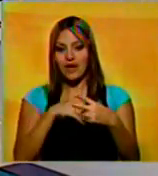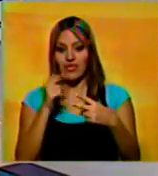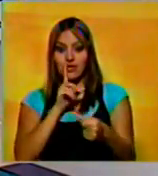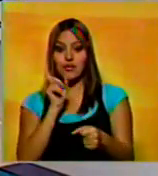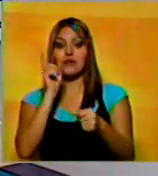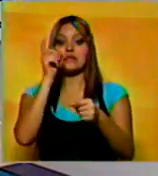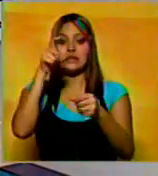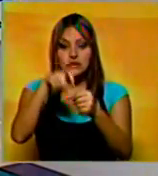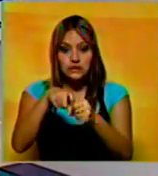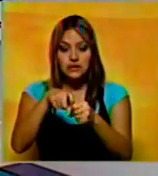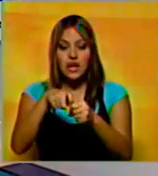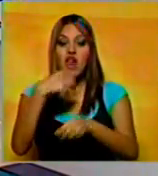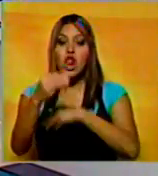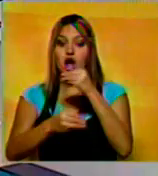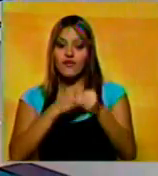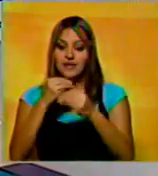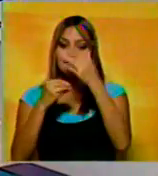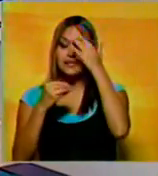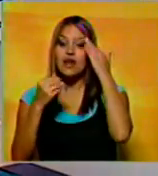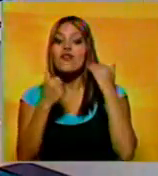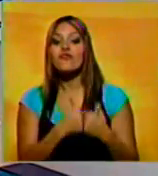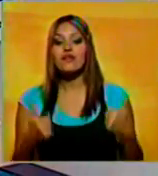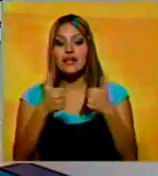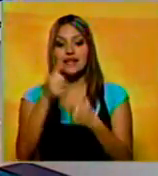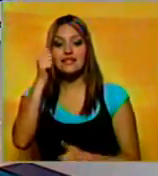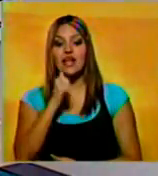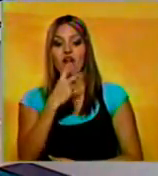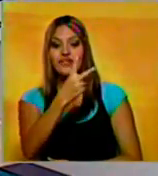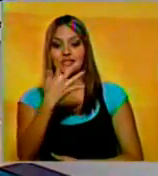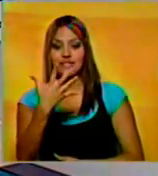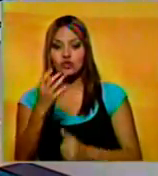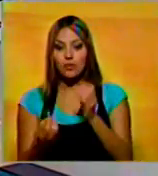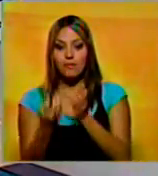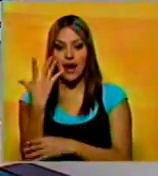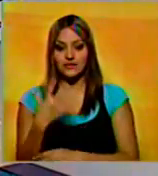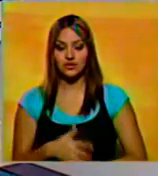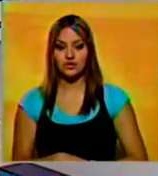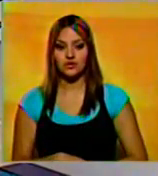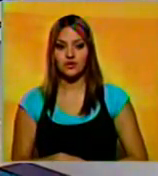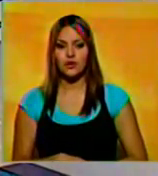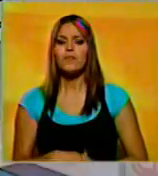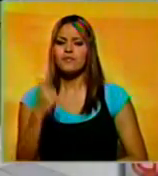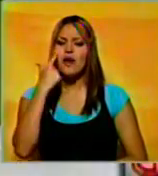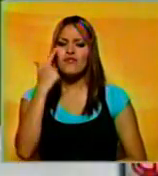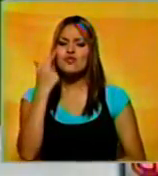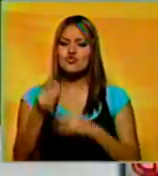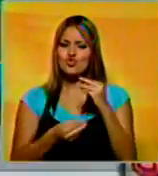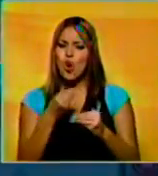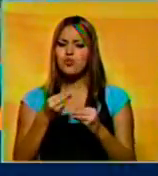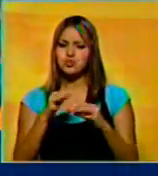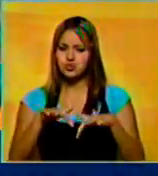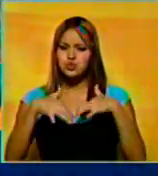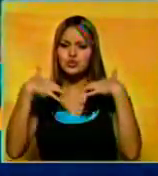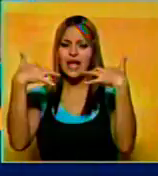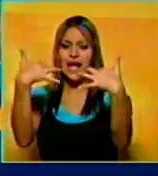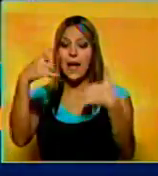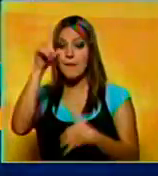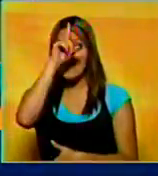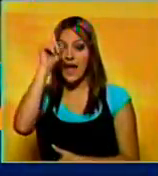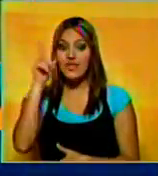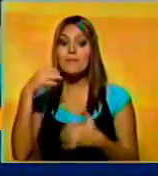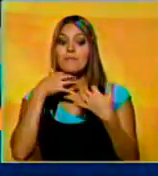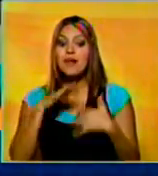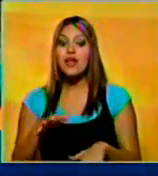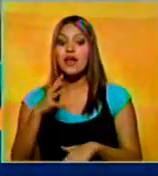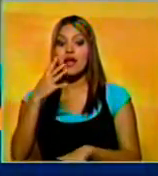competición, que celebrará la gran final del sábado 25 de mayo en Wembley. Vamos a Estambul, donde Real Madrid perdió